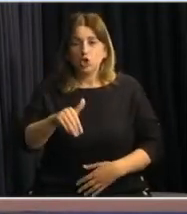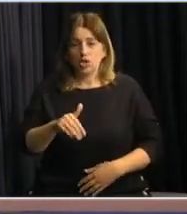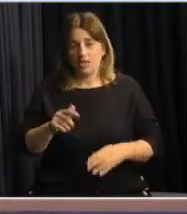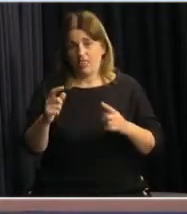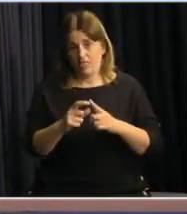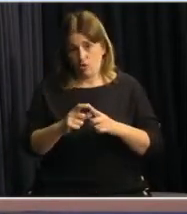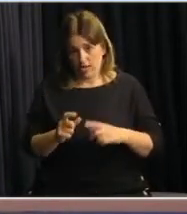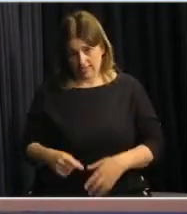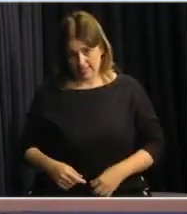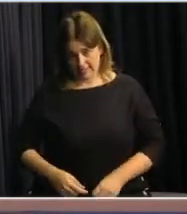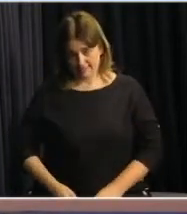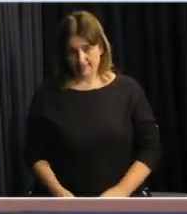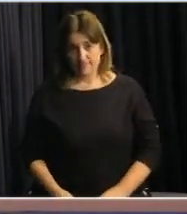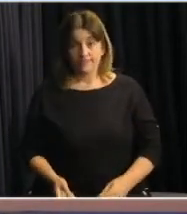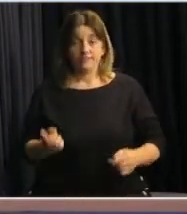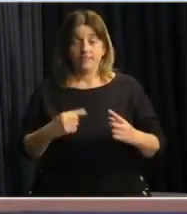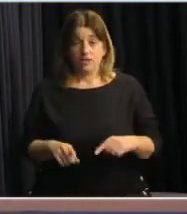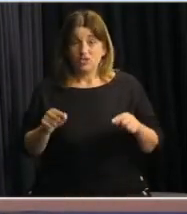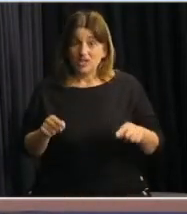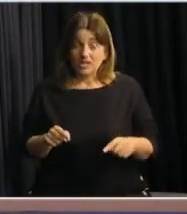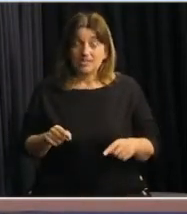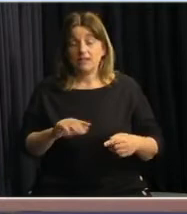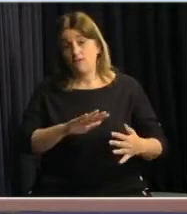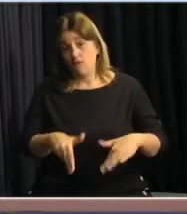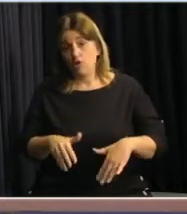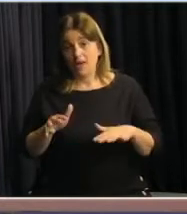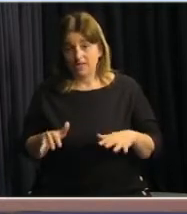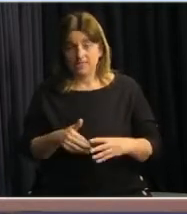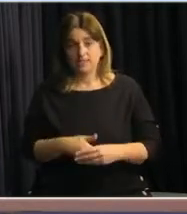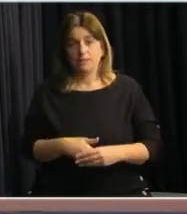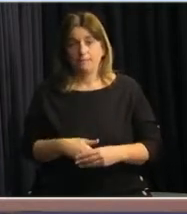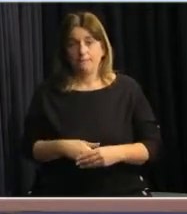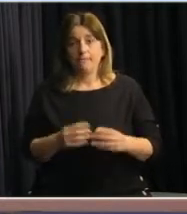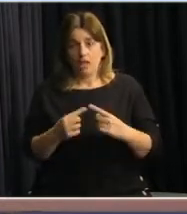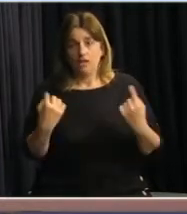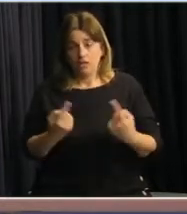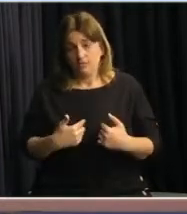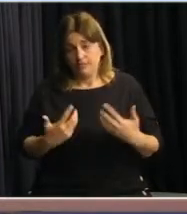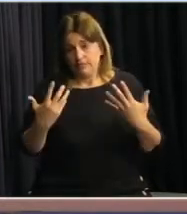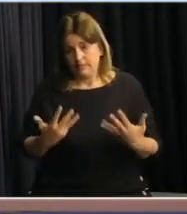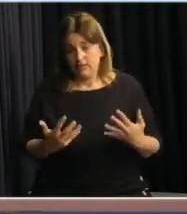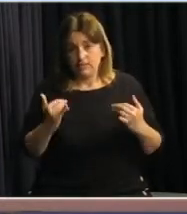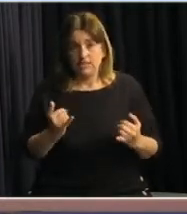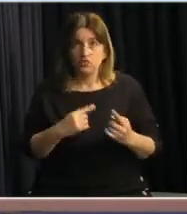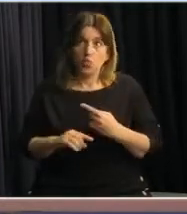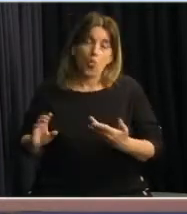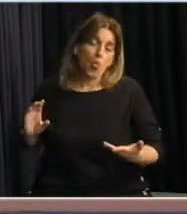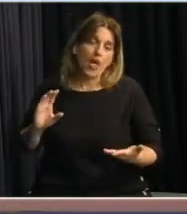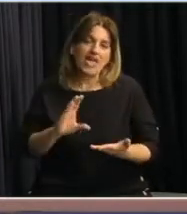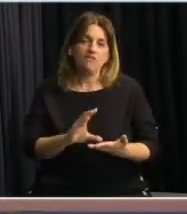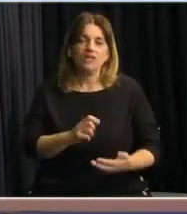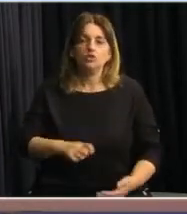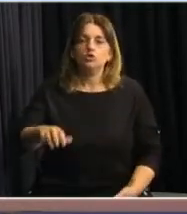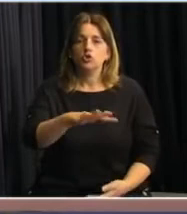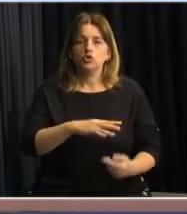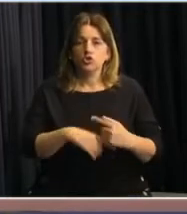dólares. En esa estimación, lo que tiene que ver con la inversión social,